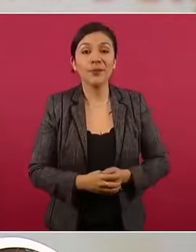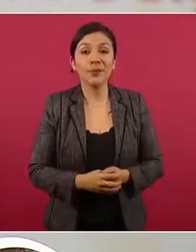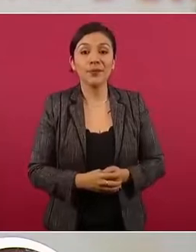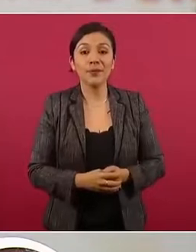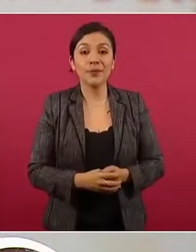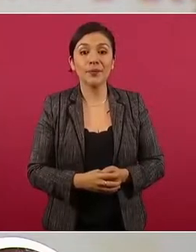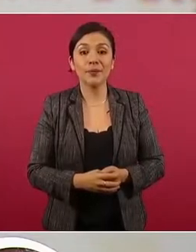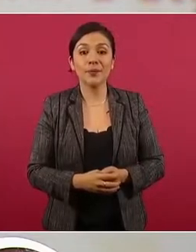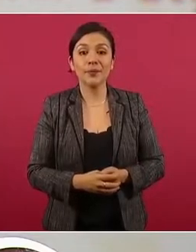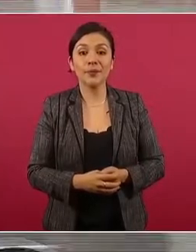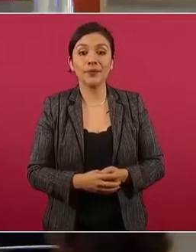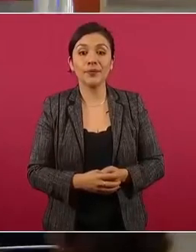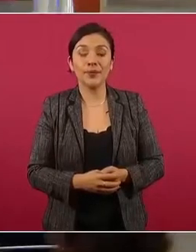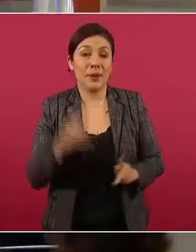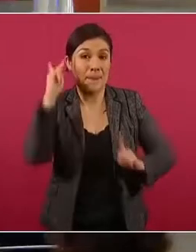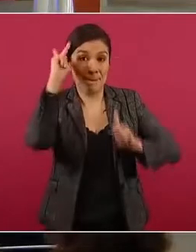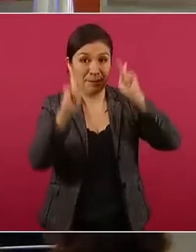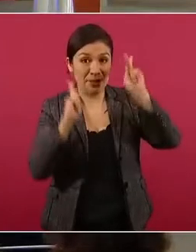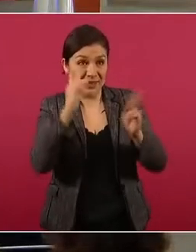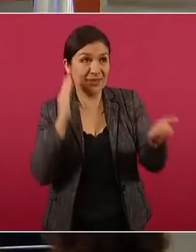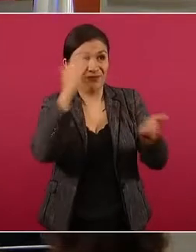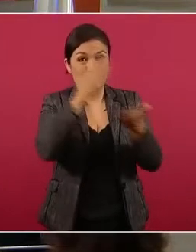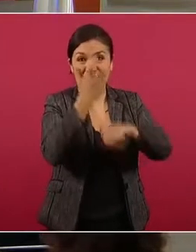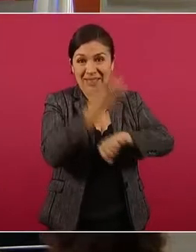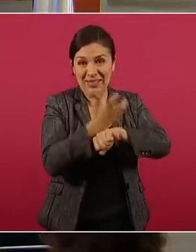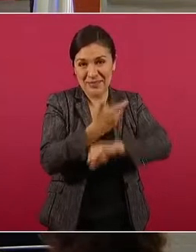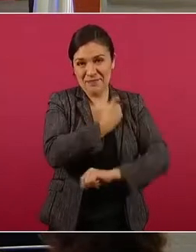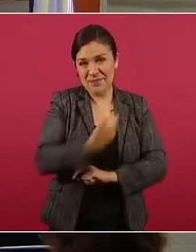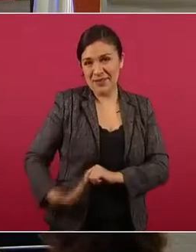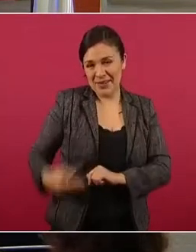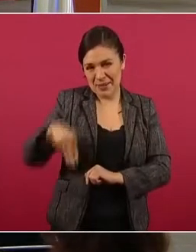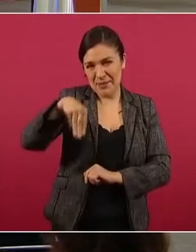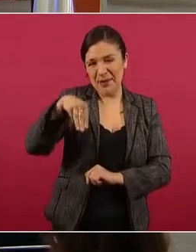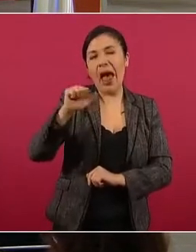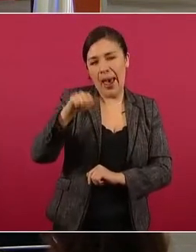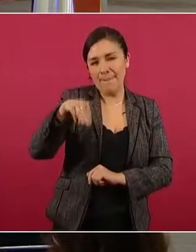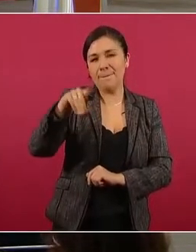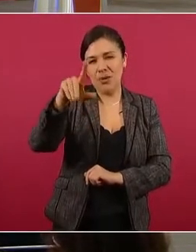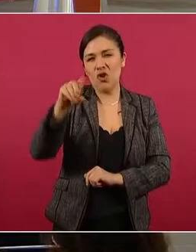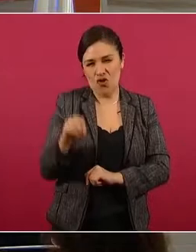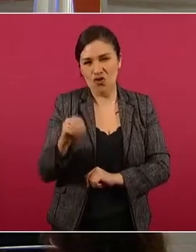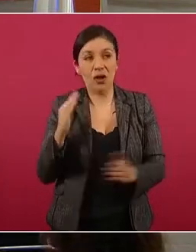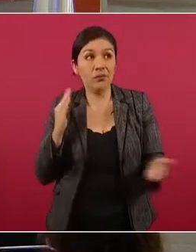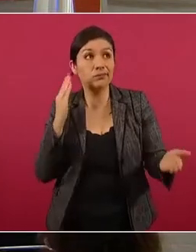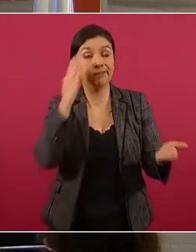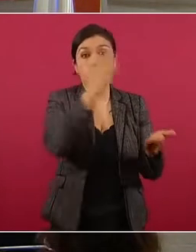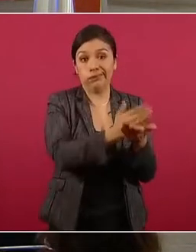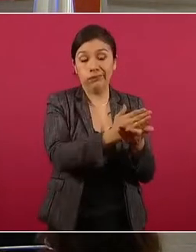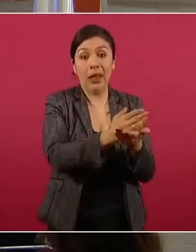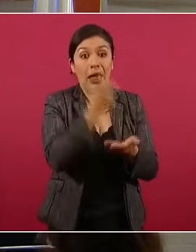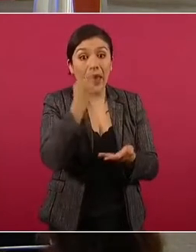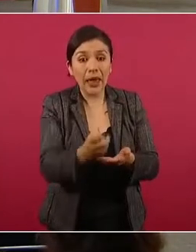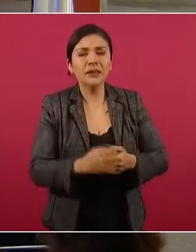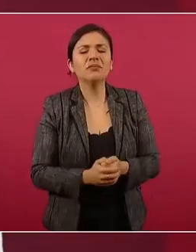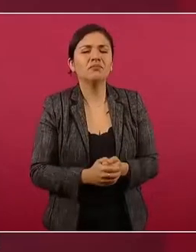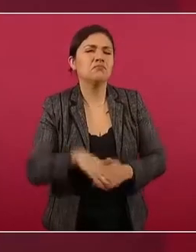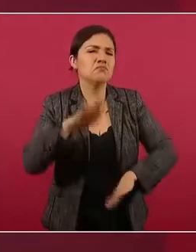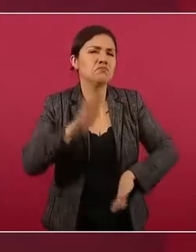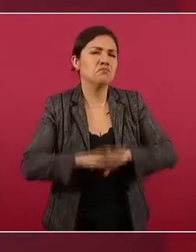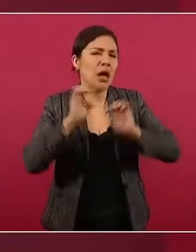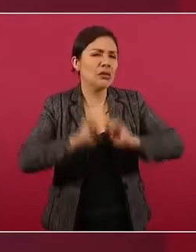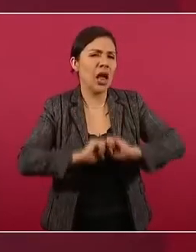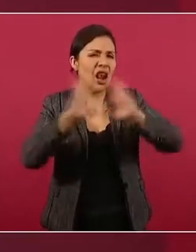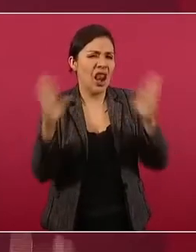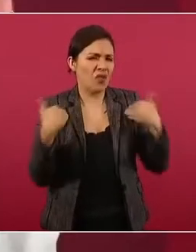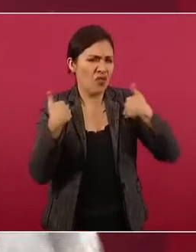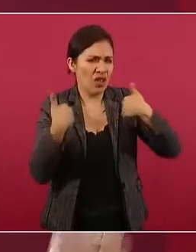La agenda de la visita a los Estados Unidos del presidente de México, Andrés Manuel López Obrador, fue clara desde